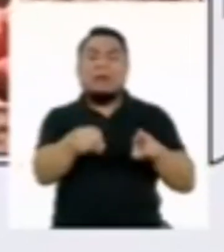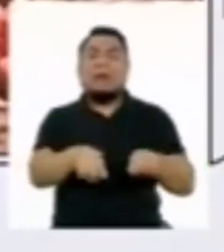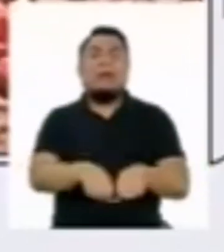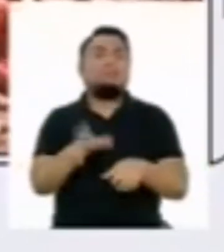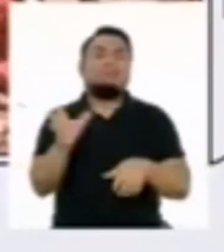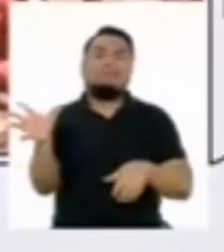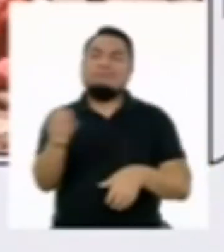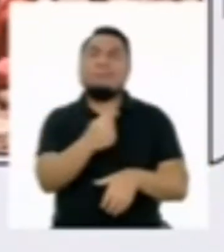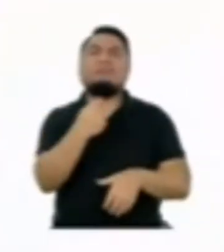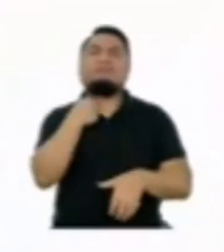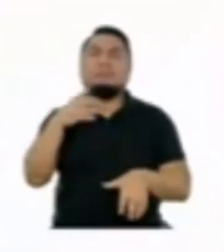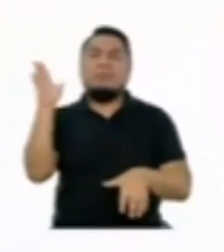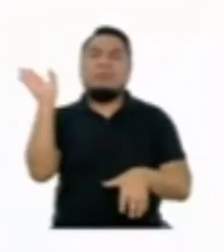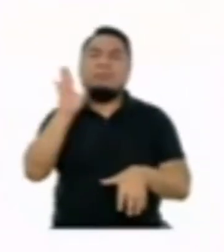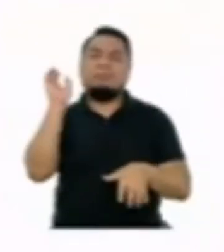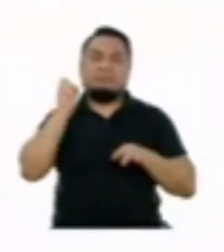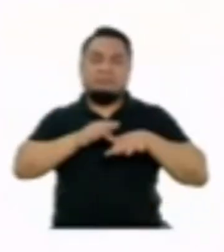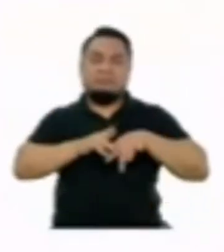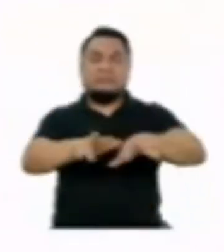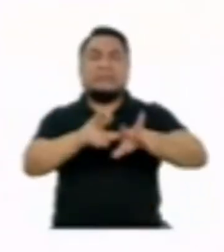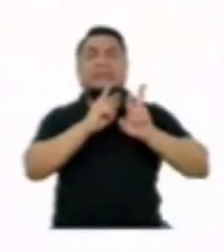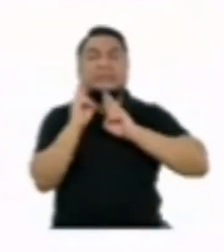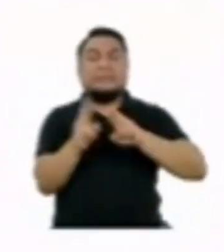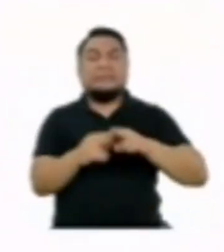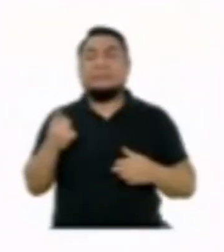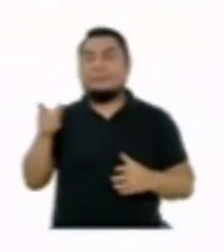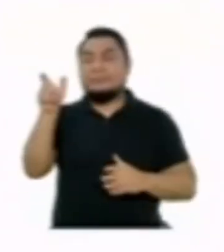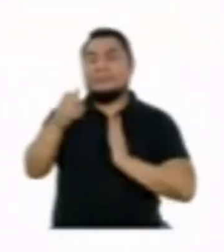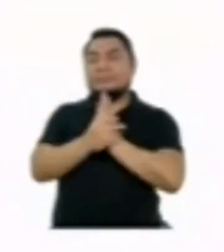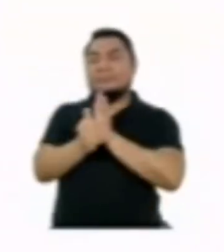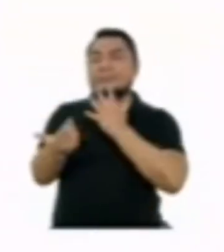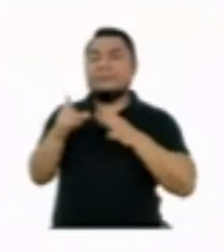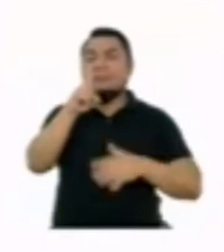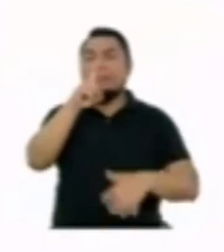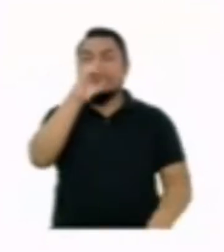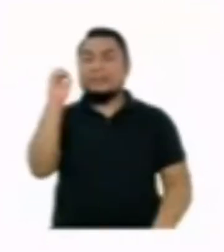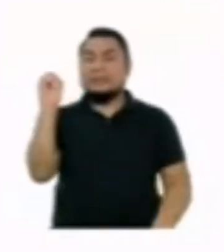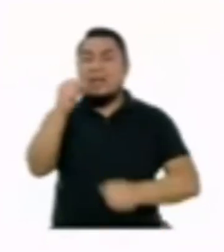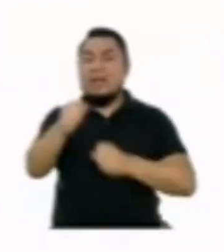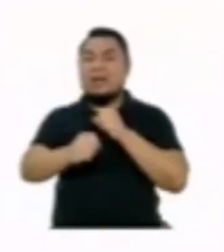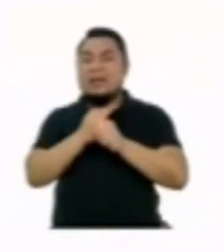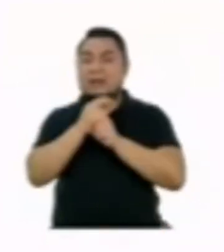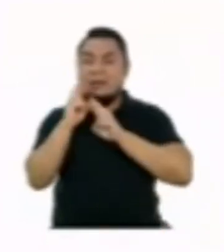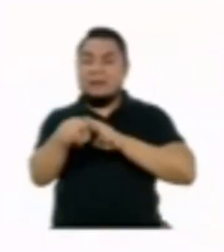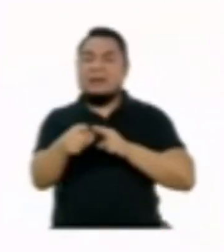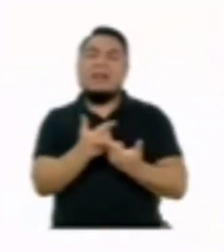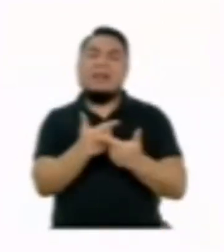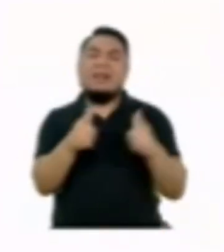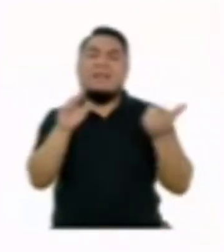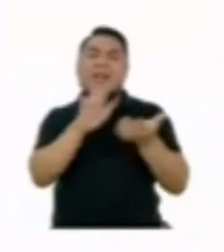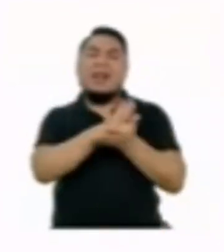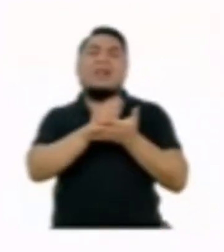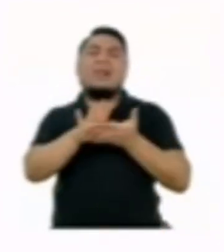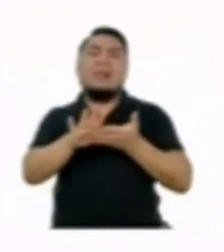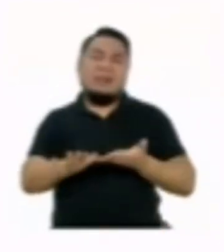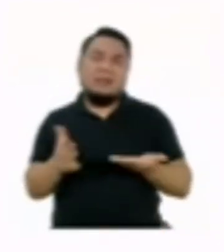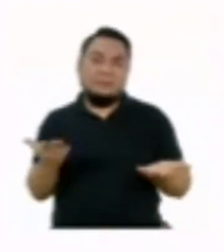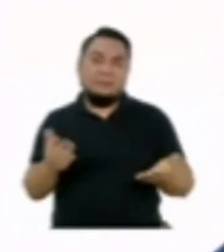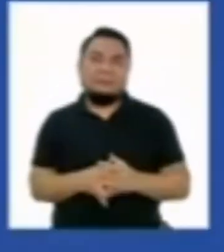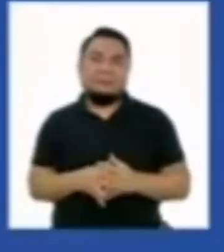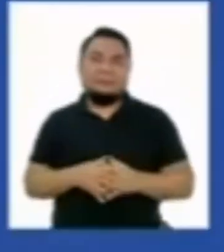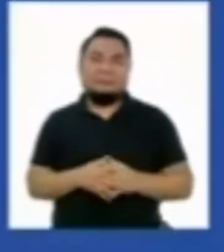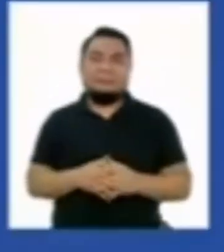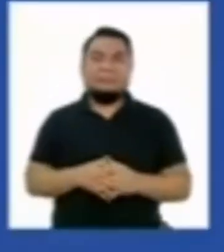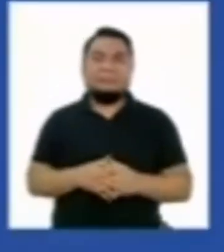que abastecía ciudades cercanas. Según los expertos, recién dentro de 100 años, este río estará libre totalmente de desechos